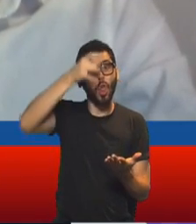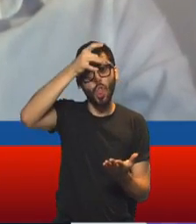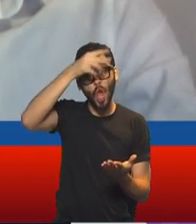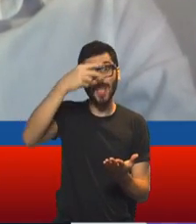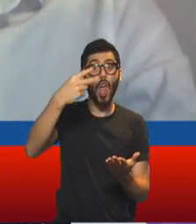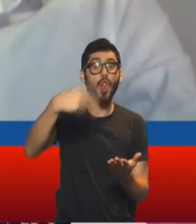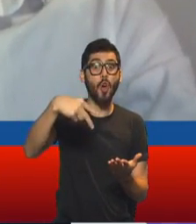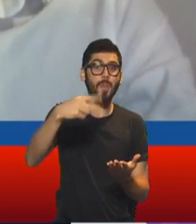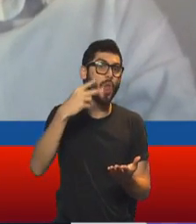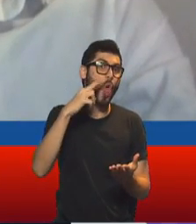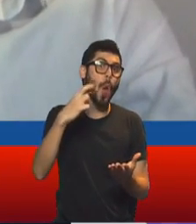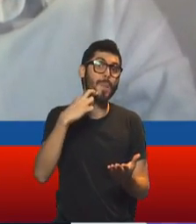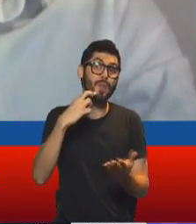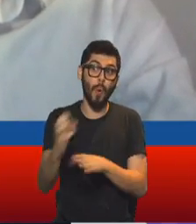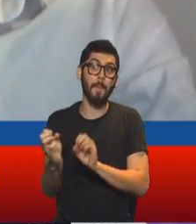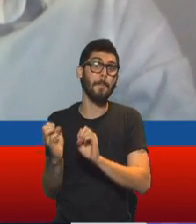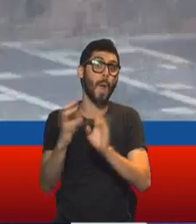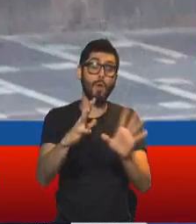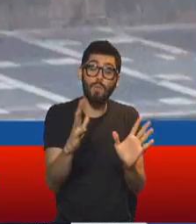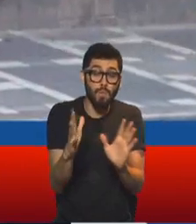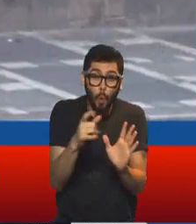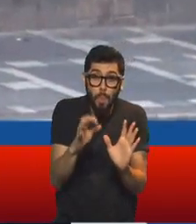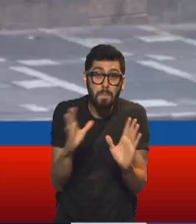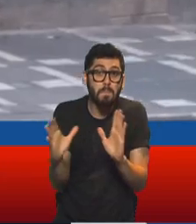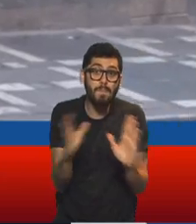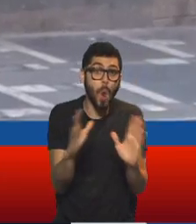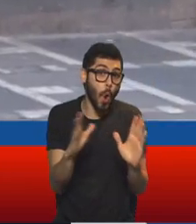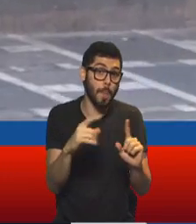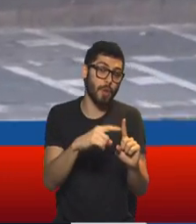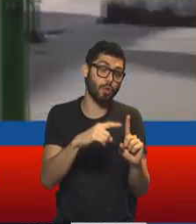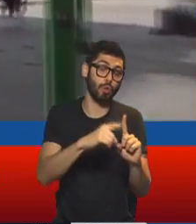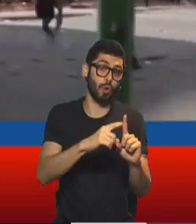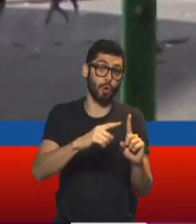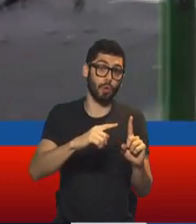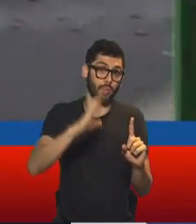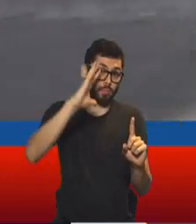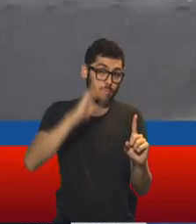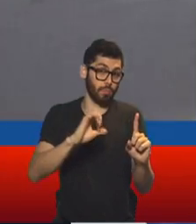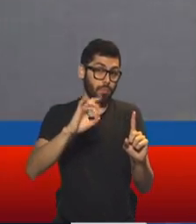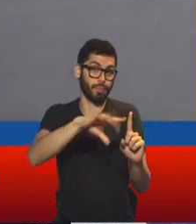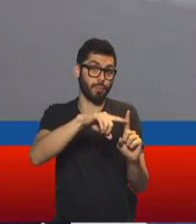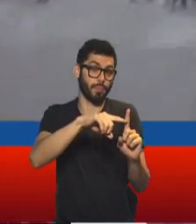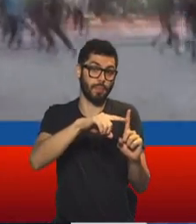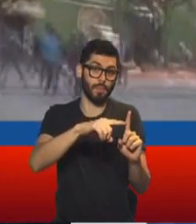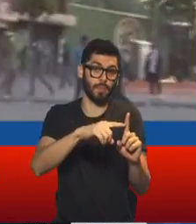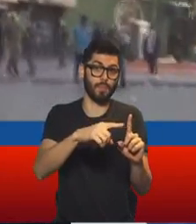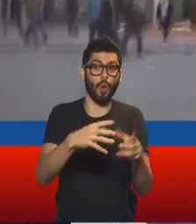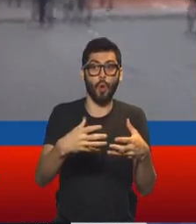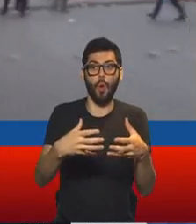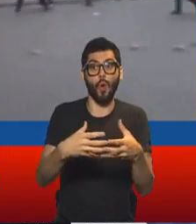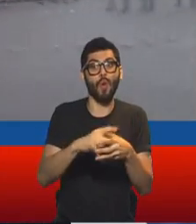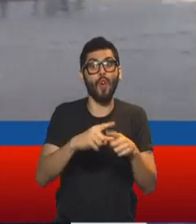noviembre de 2019, pleno, o sea, auge del momento del golpe de Estado perpetrado entre un sector de la derecha